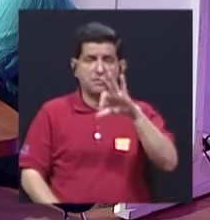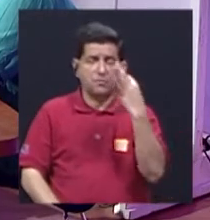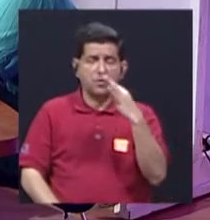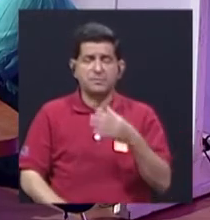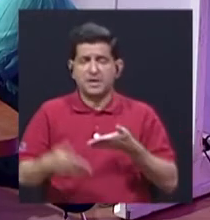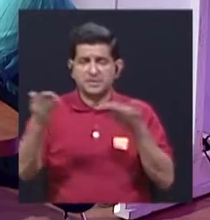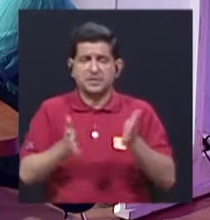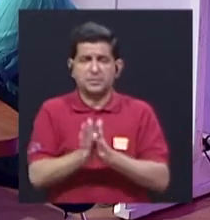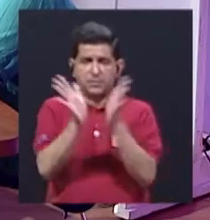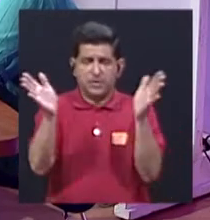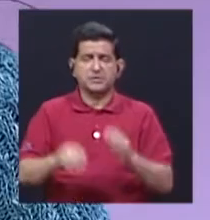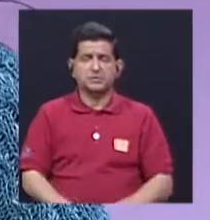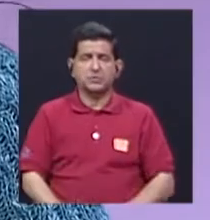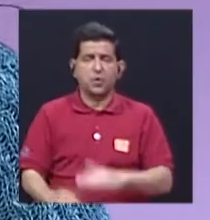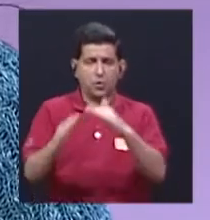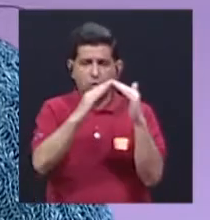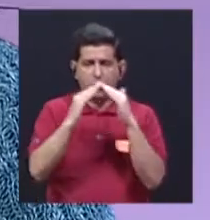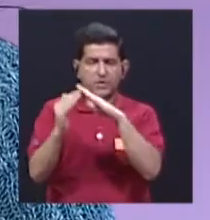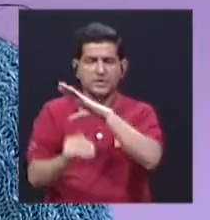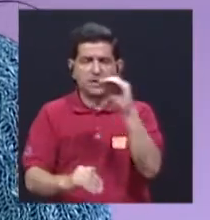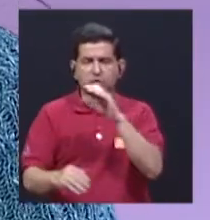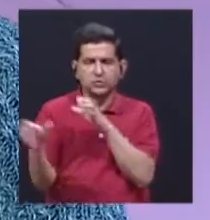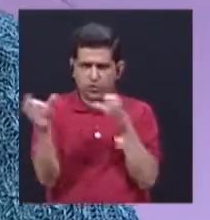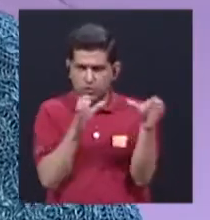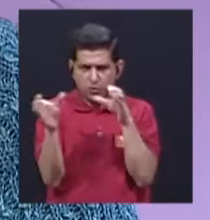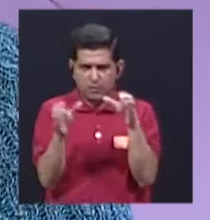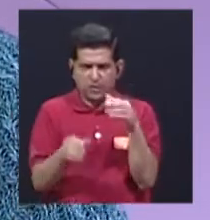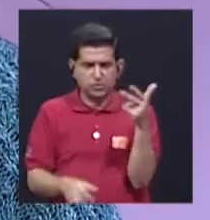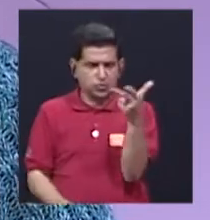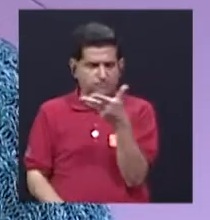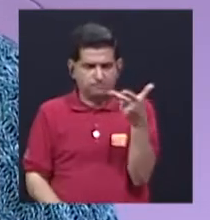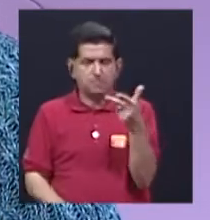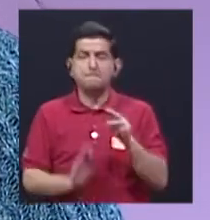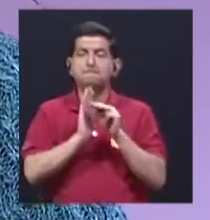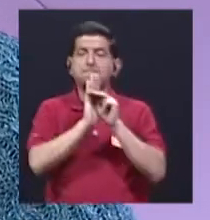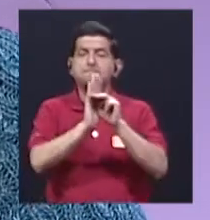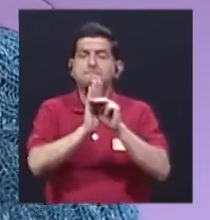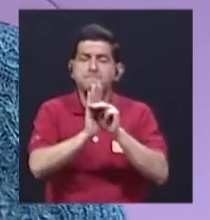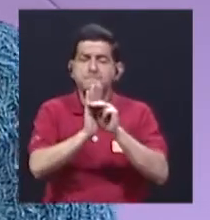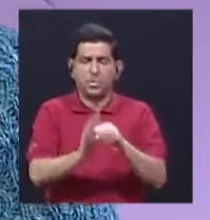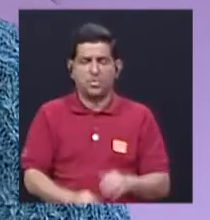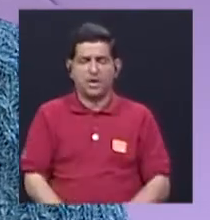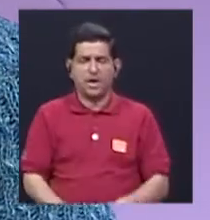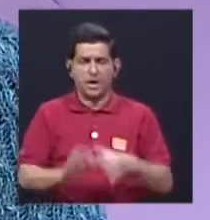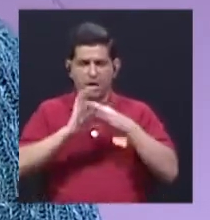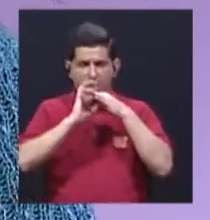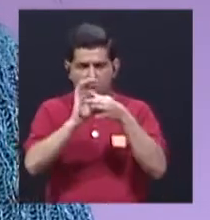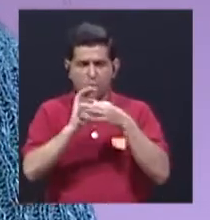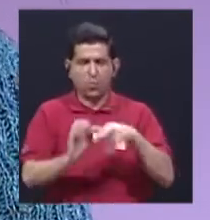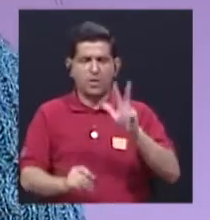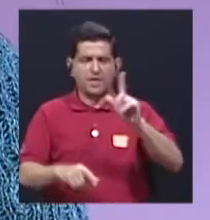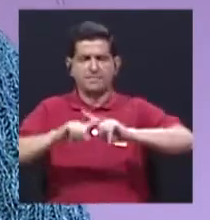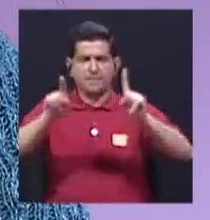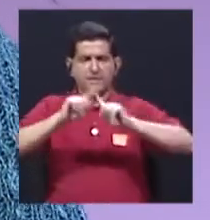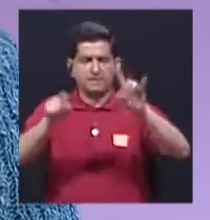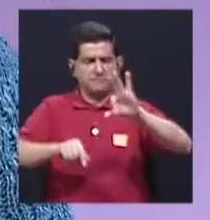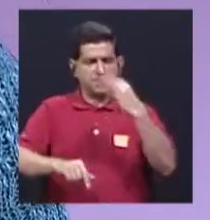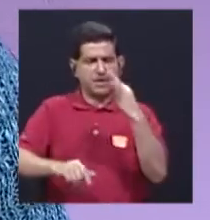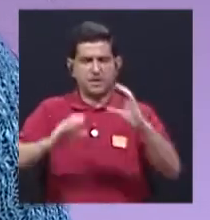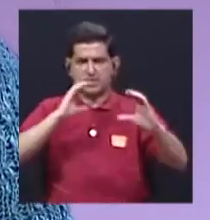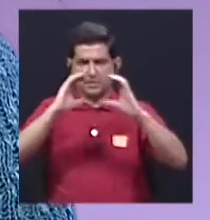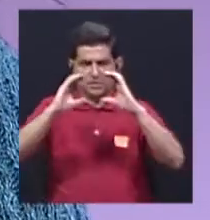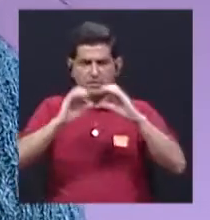comunitarios y medios comerciales, por supuesto, también. Modelos donde coexisten esos diferentes medios